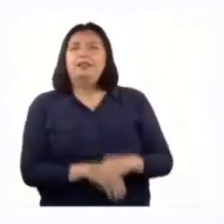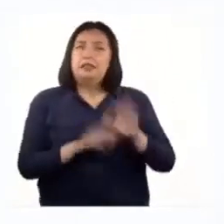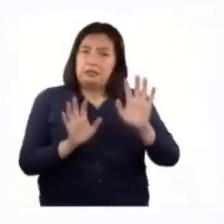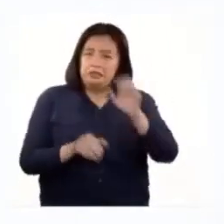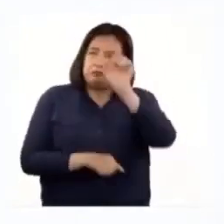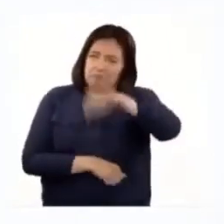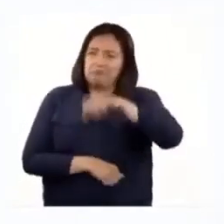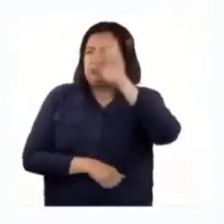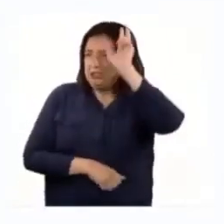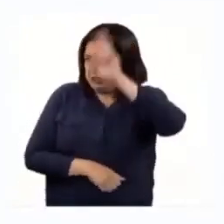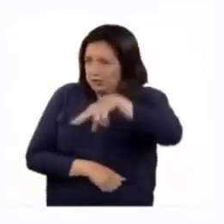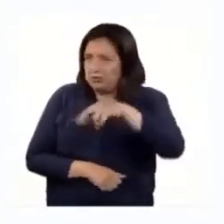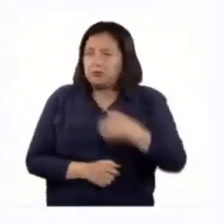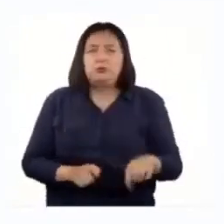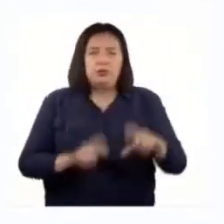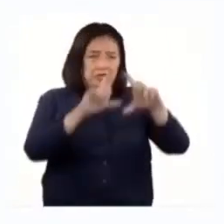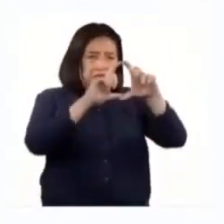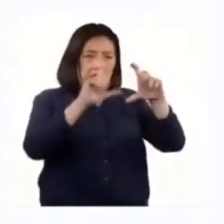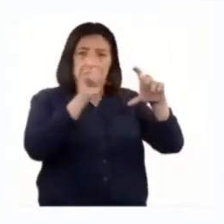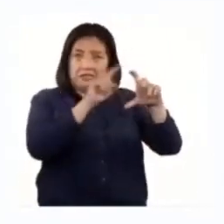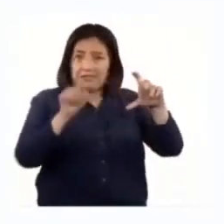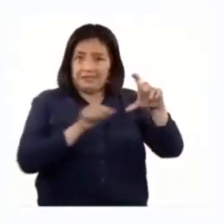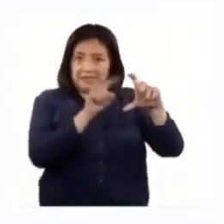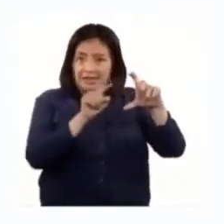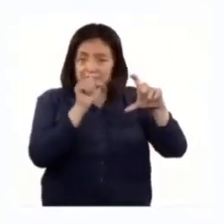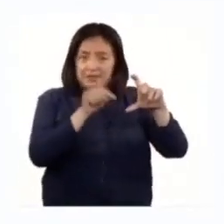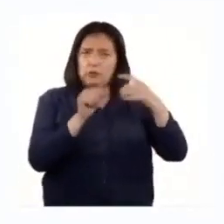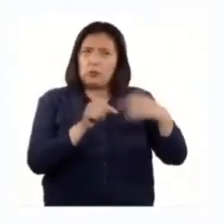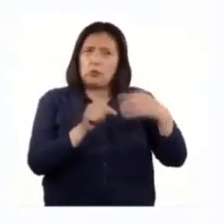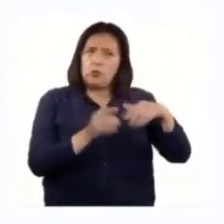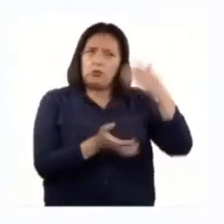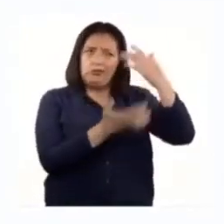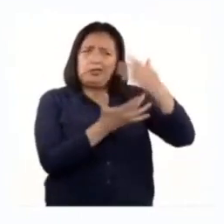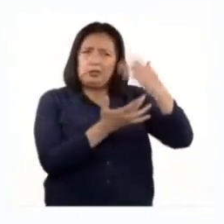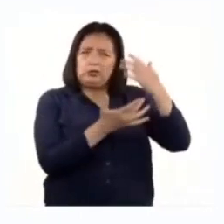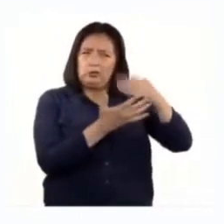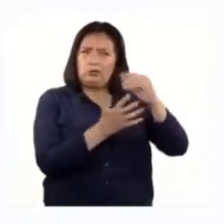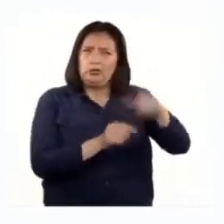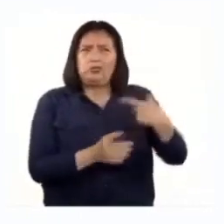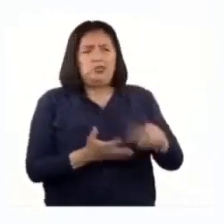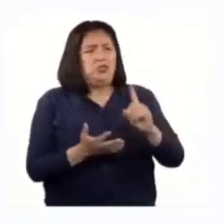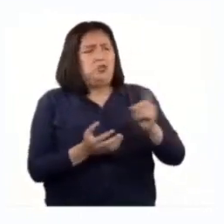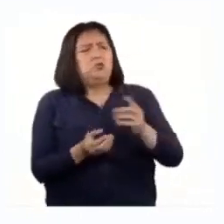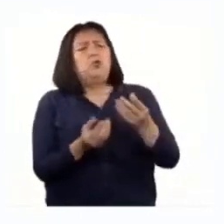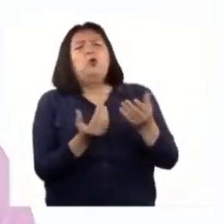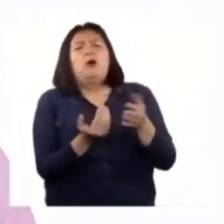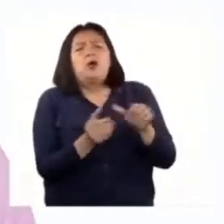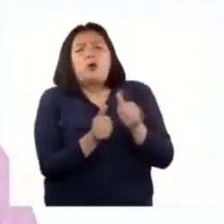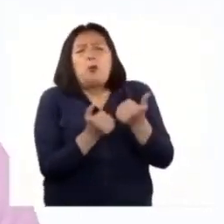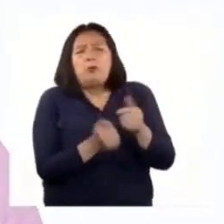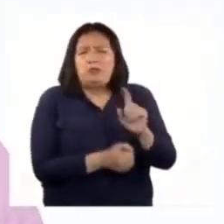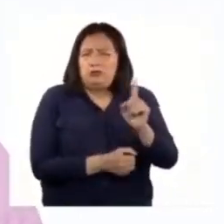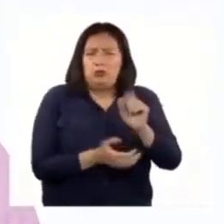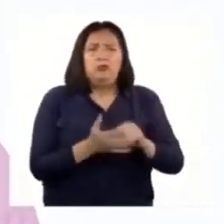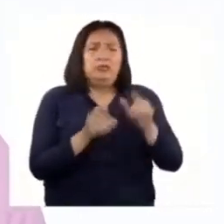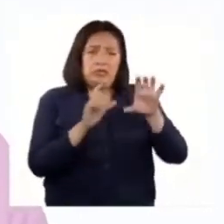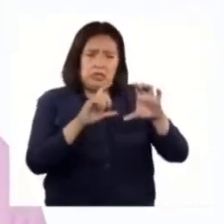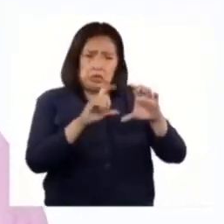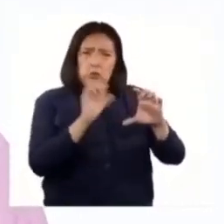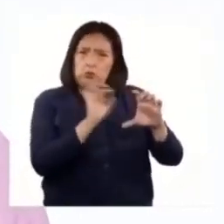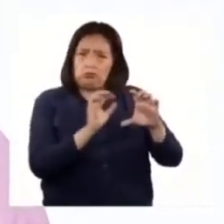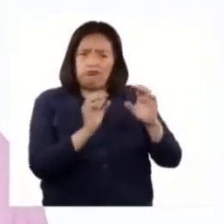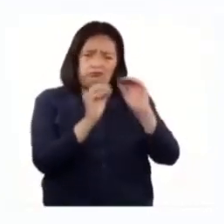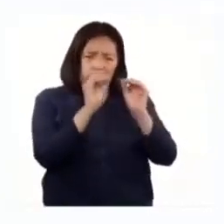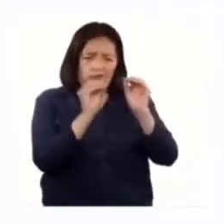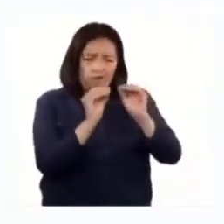B. Y tienes razón. B. Las cámaras trampa son equipos tecnológicos que no son muy delicados, sino que han sido